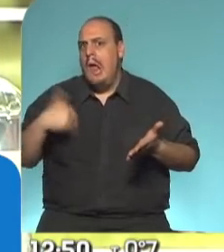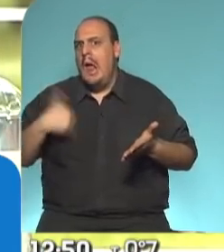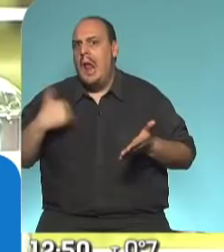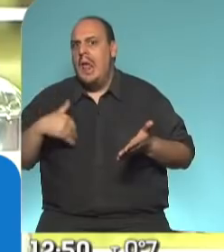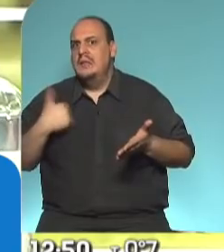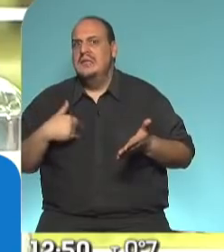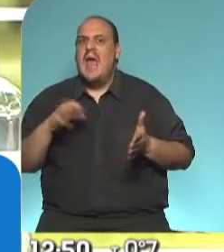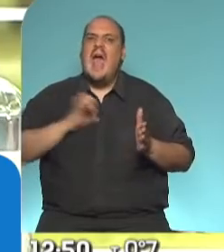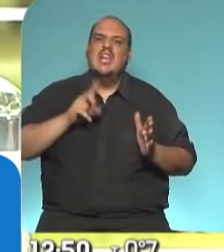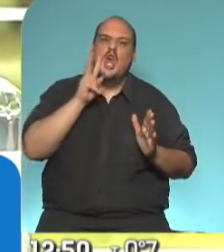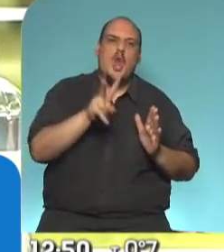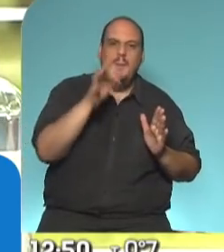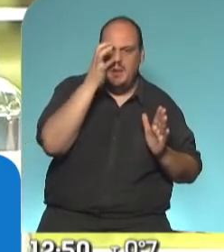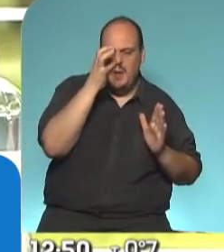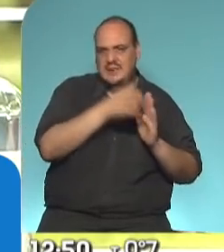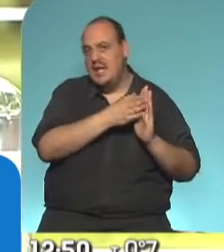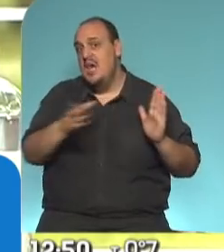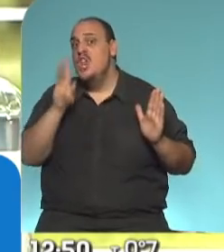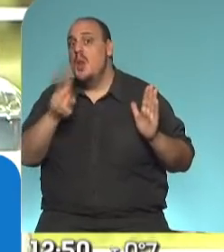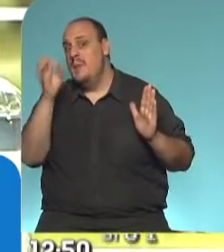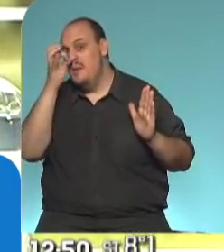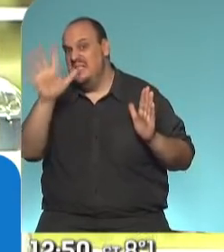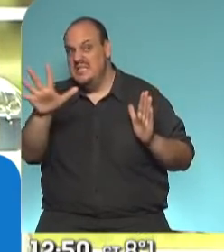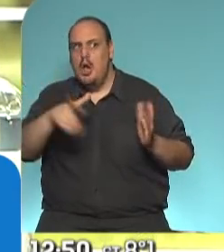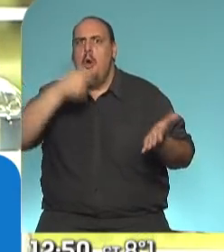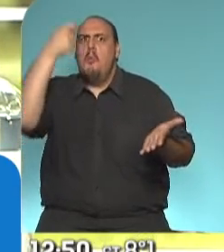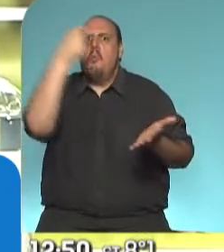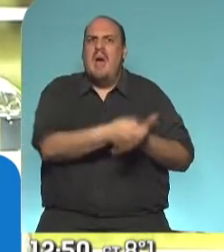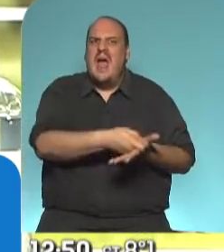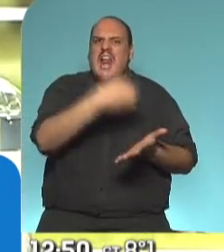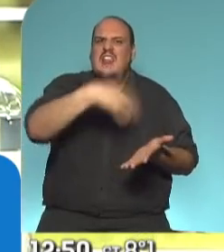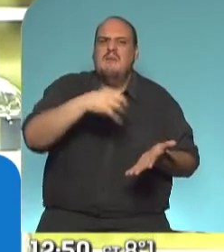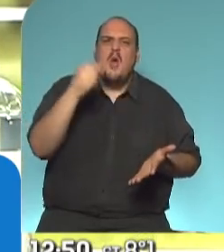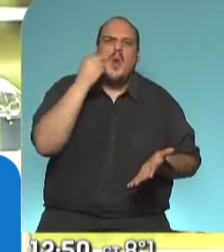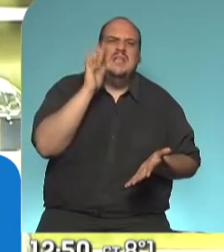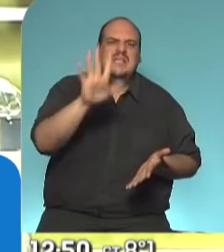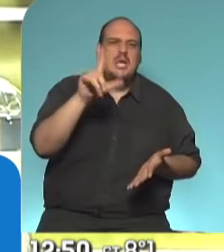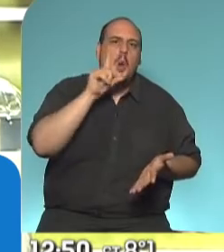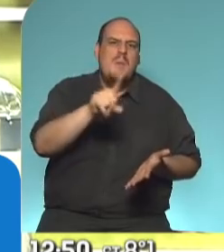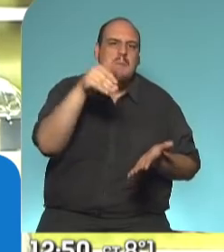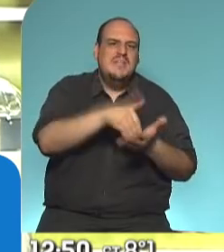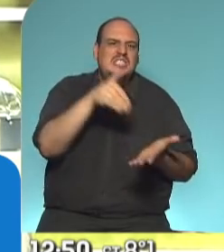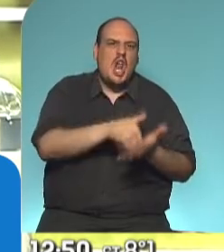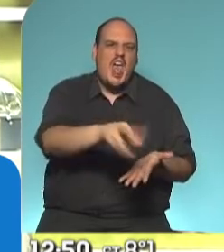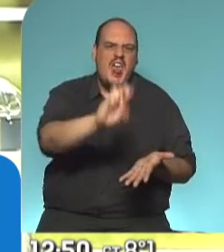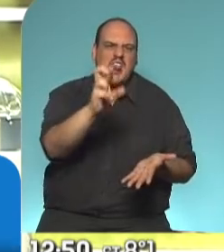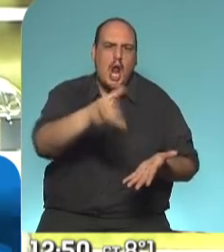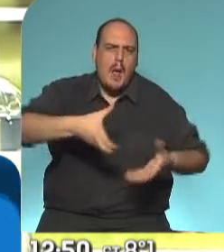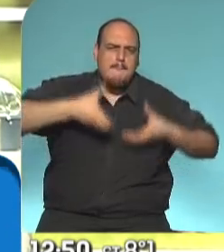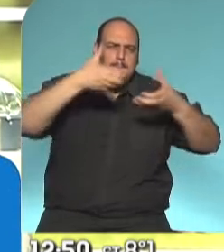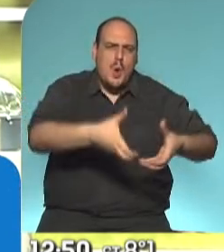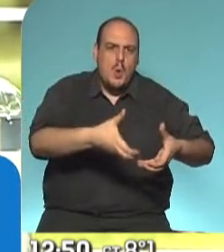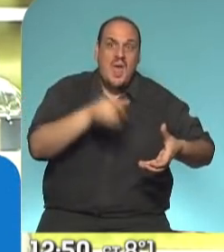que entre el año 2020 y el año 2025 tuviera que pagar 45 mil millones de dólares. Eso